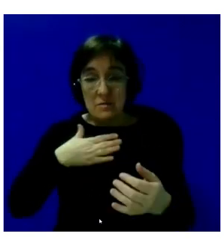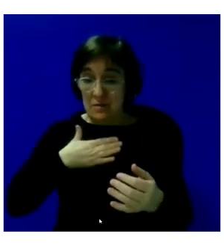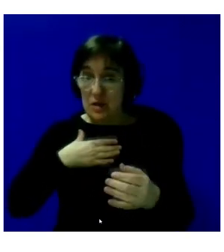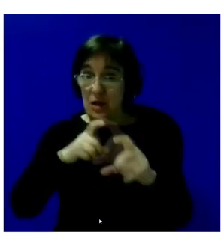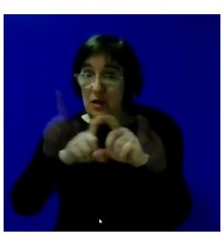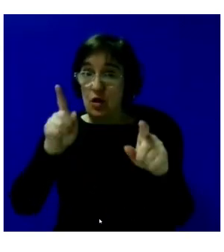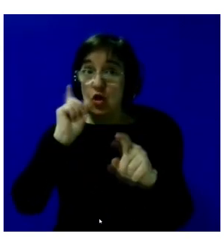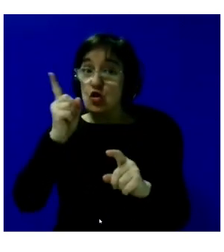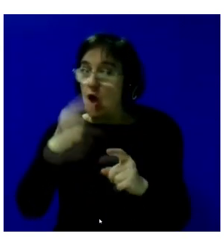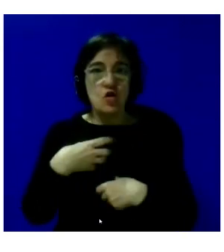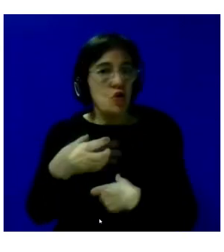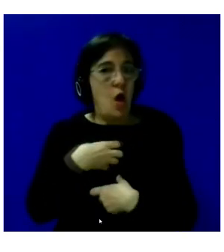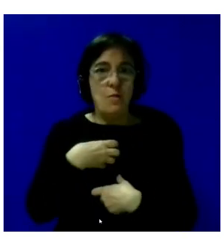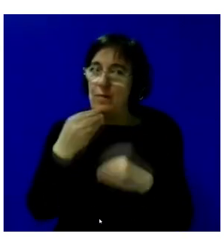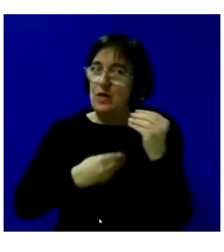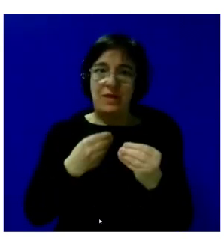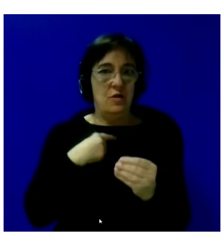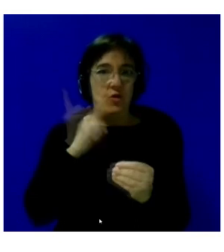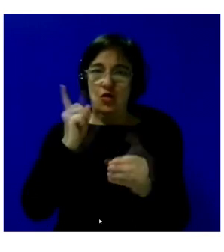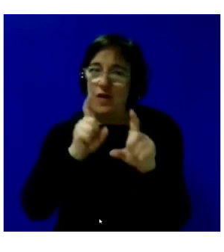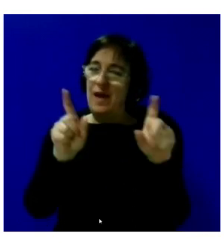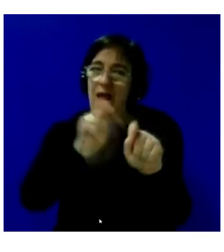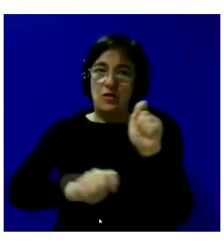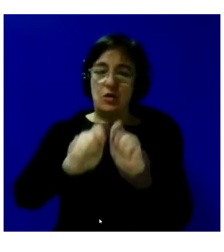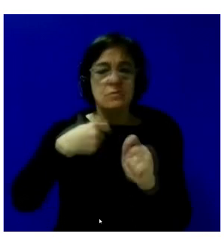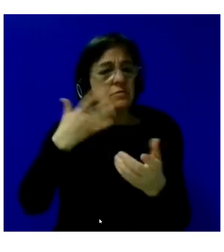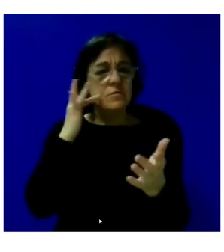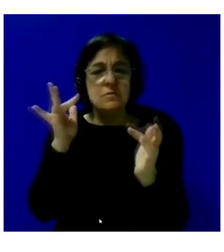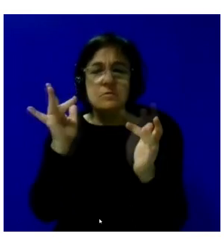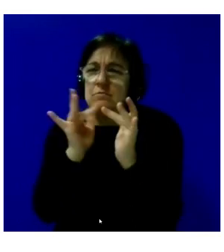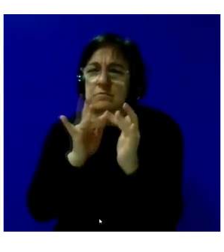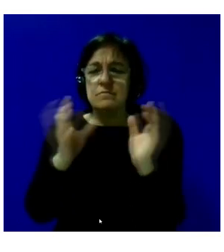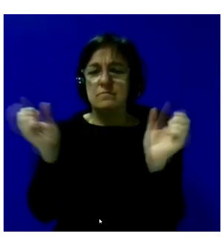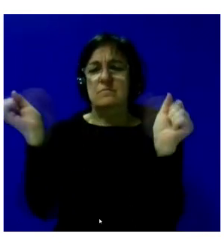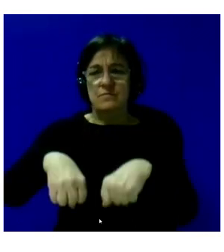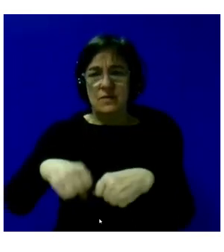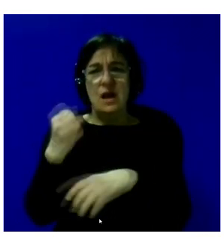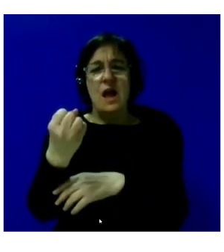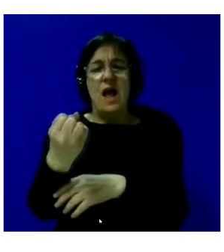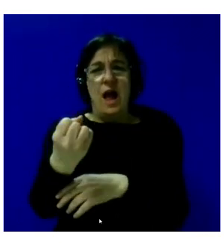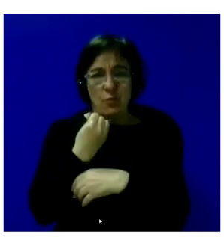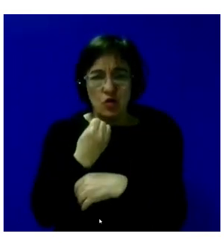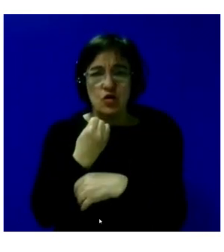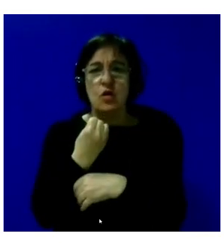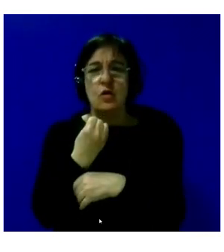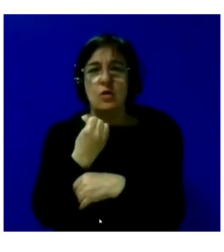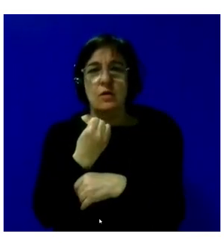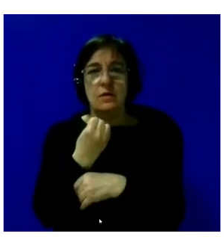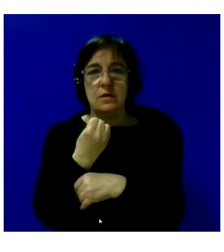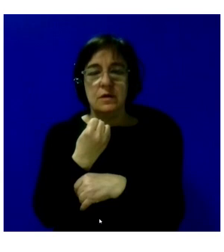solos no podemos hacerlo. Y necesitamos el concierto, el apoyo y,